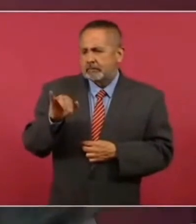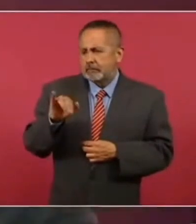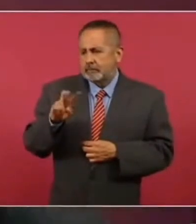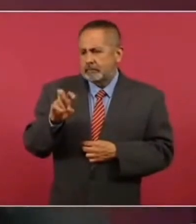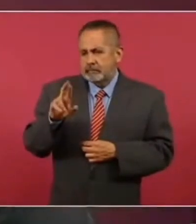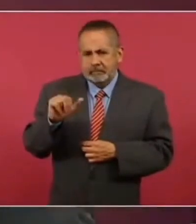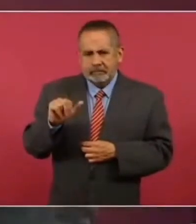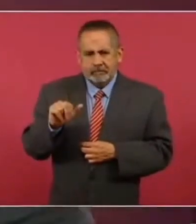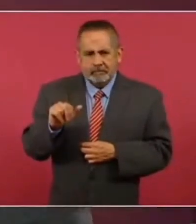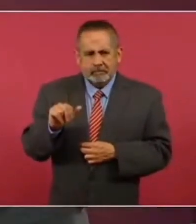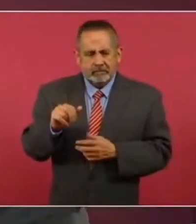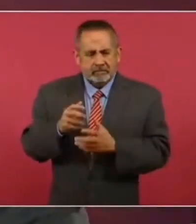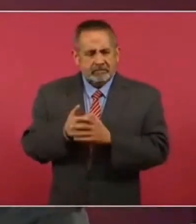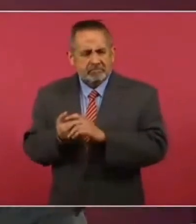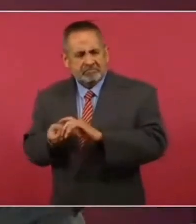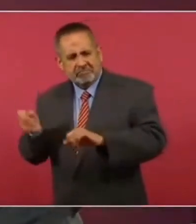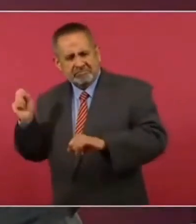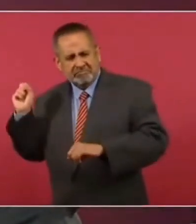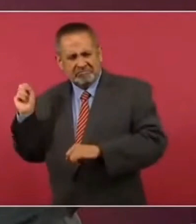Tremendo pitcher.